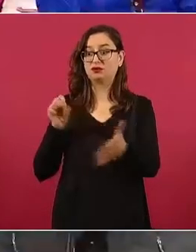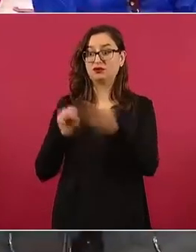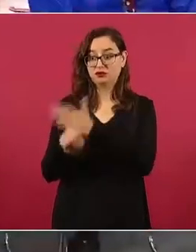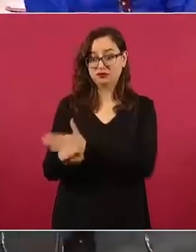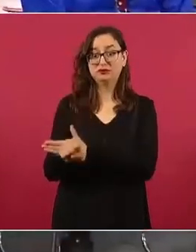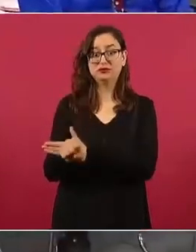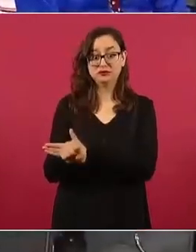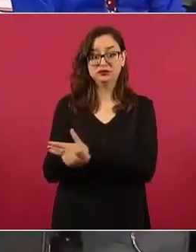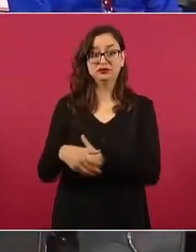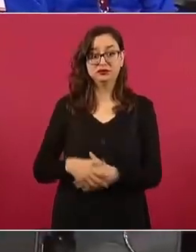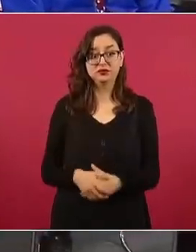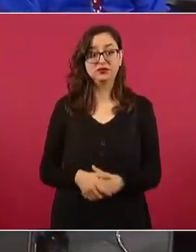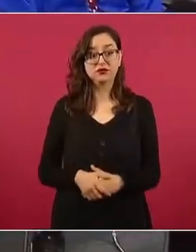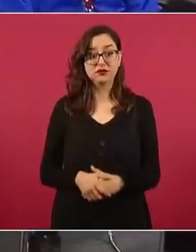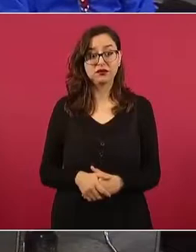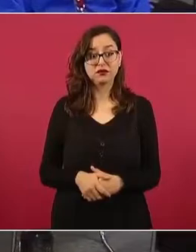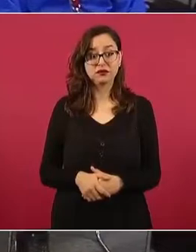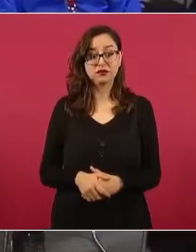detuvieron.